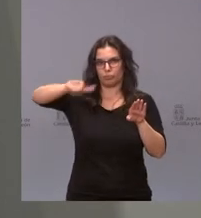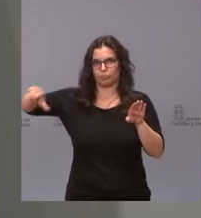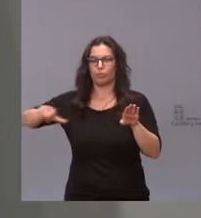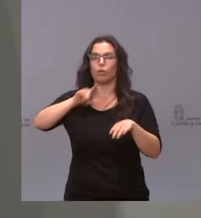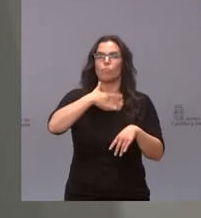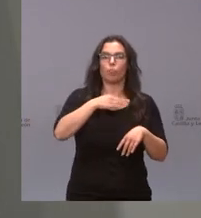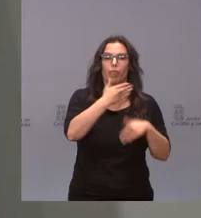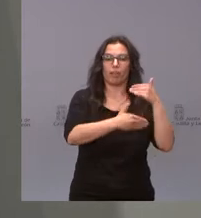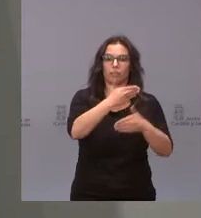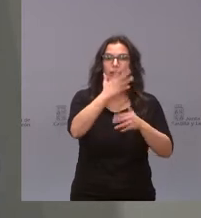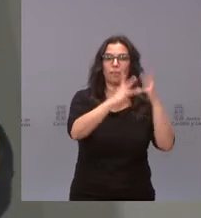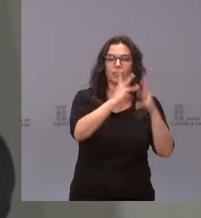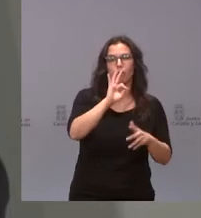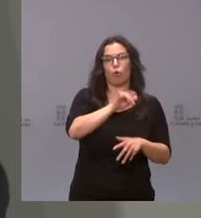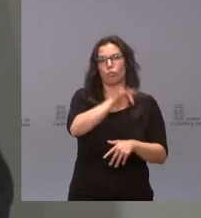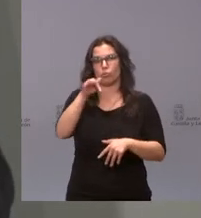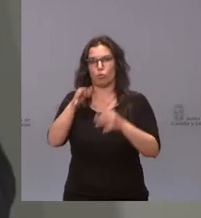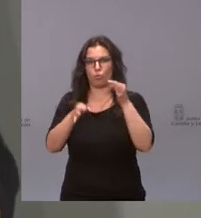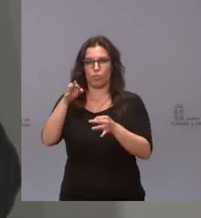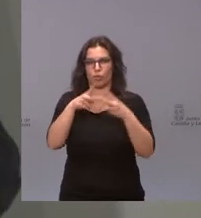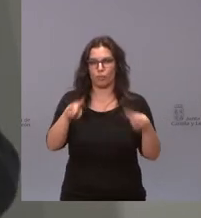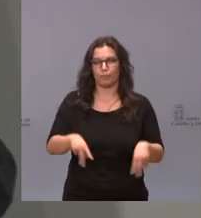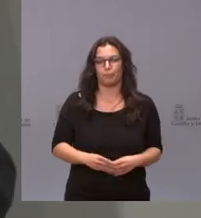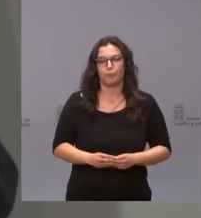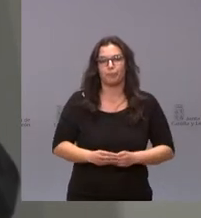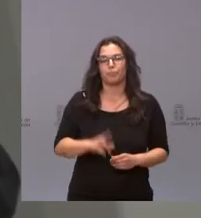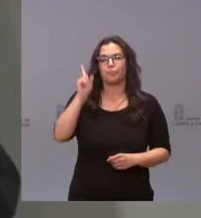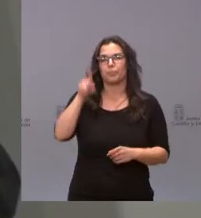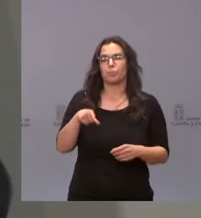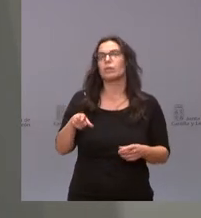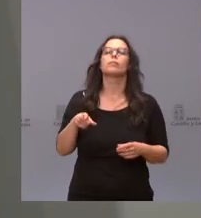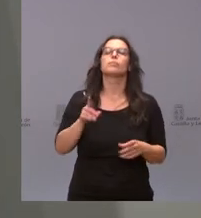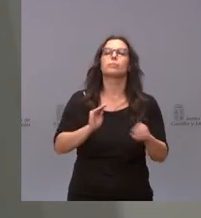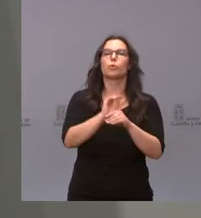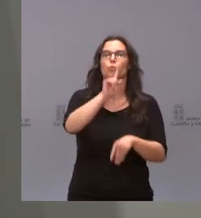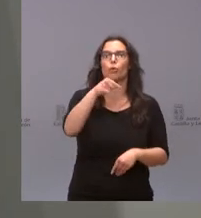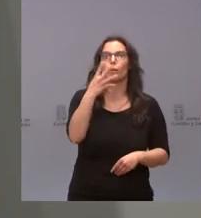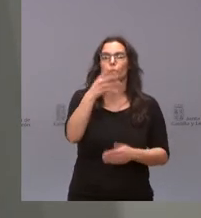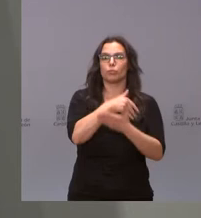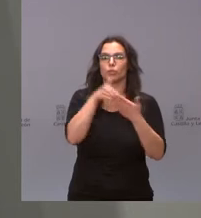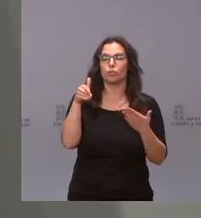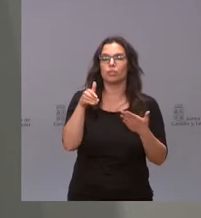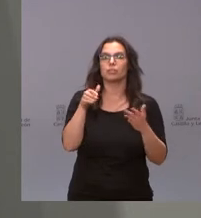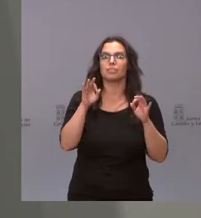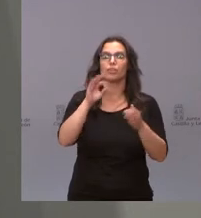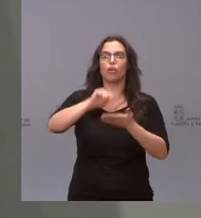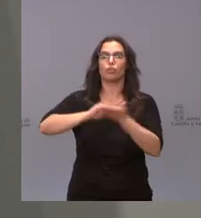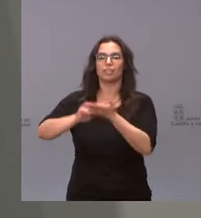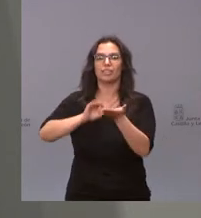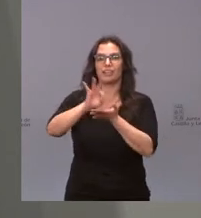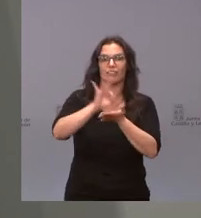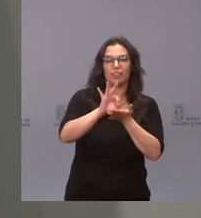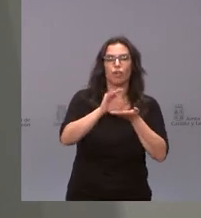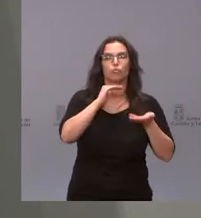en vía judicial. La Junta destina también 1,4 millones a la contratación de servicios y suministros para